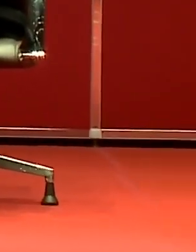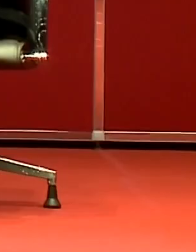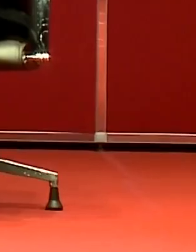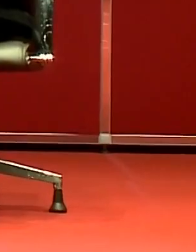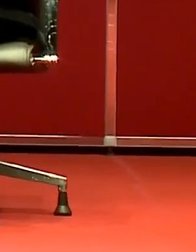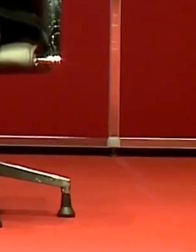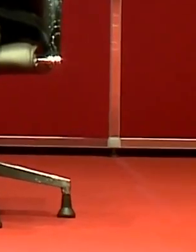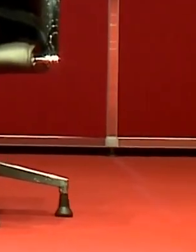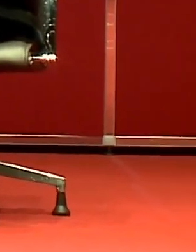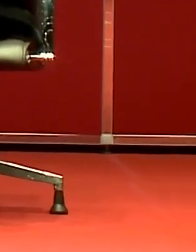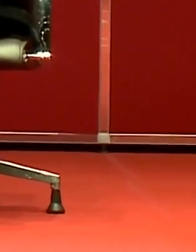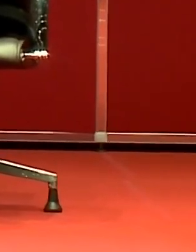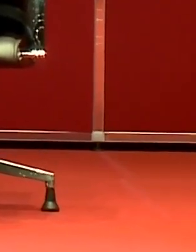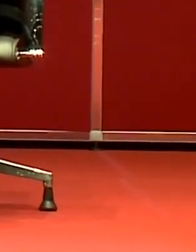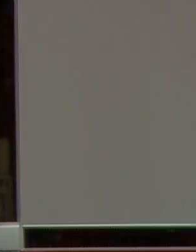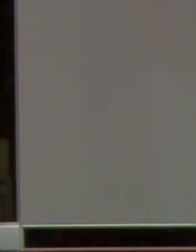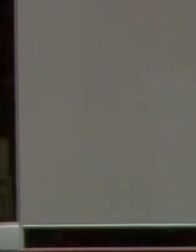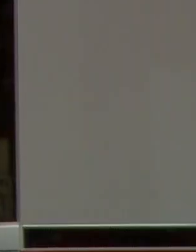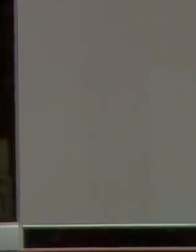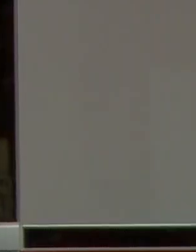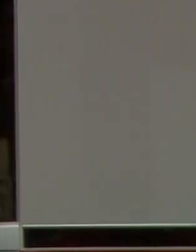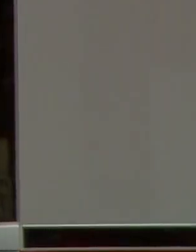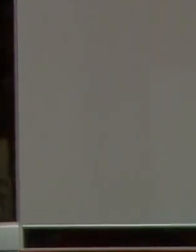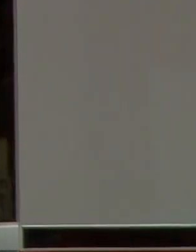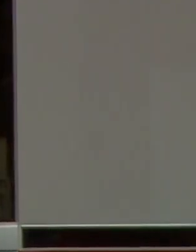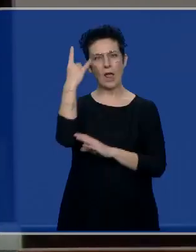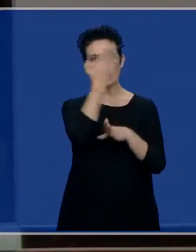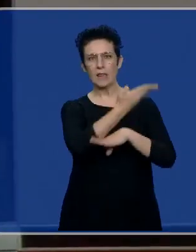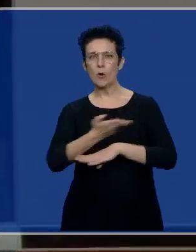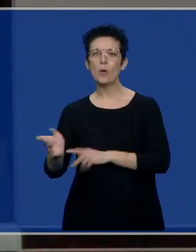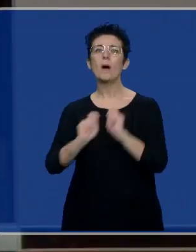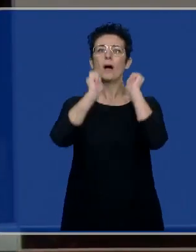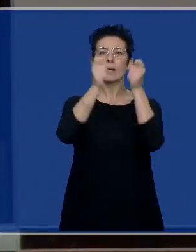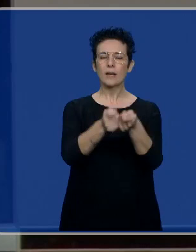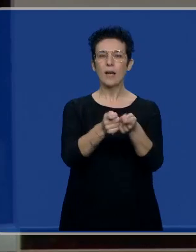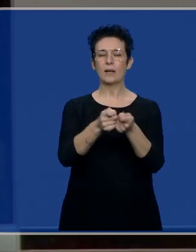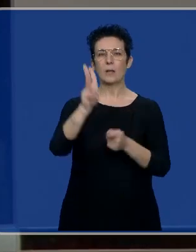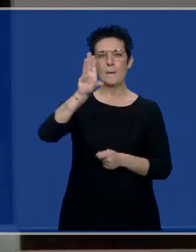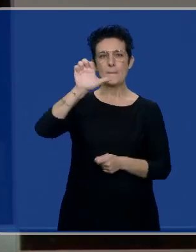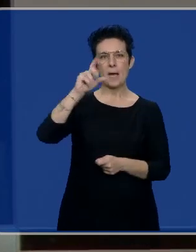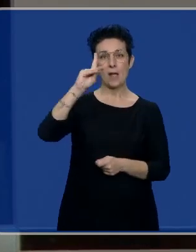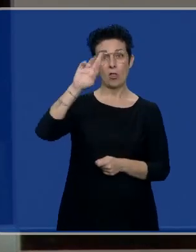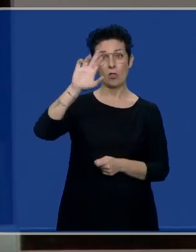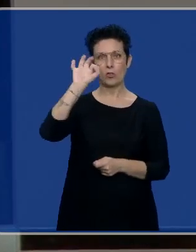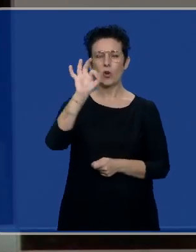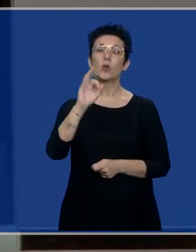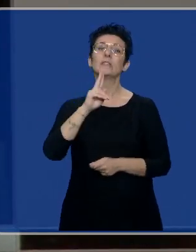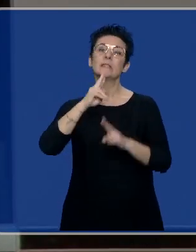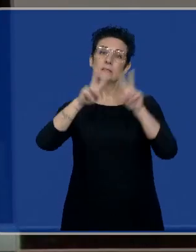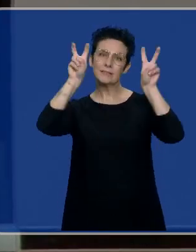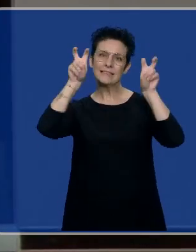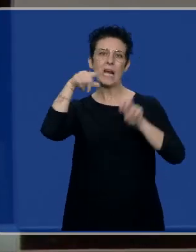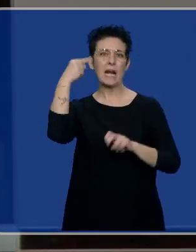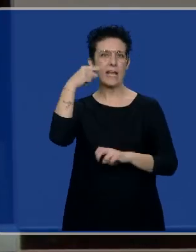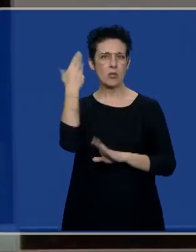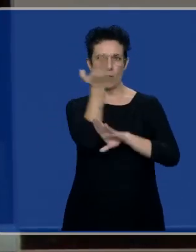Y vamos con el último premio, el premio Castilla y León de Tauromaquia que ha recaído en don Pedro Gutiérrez Moya el niño de la capea.